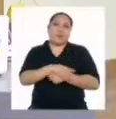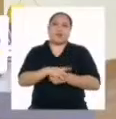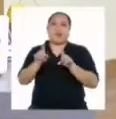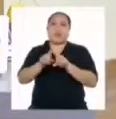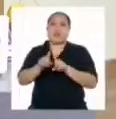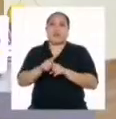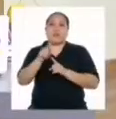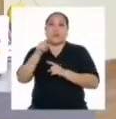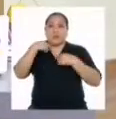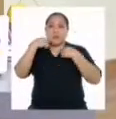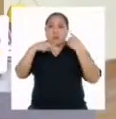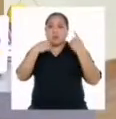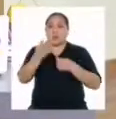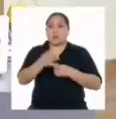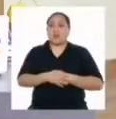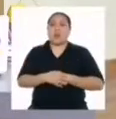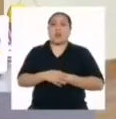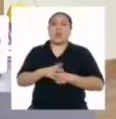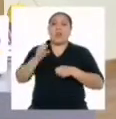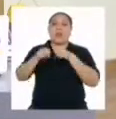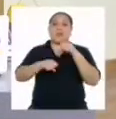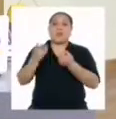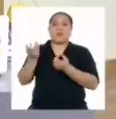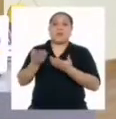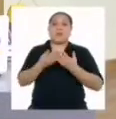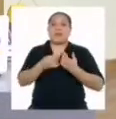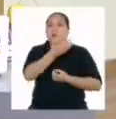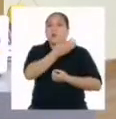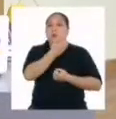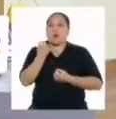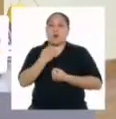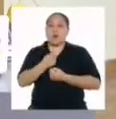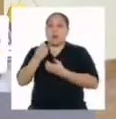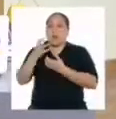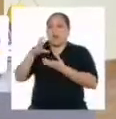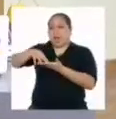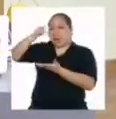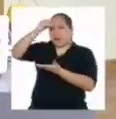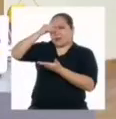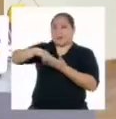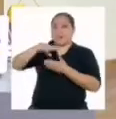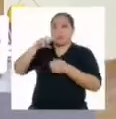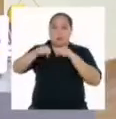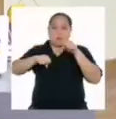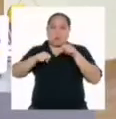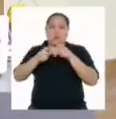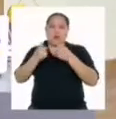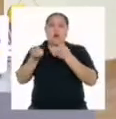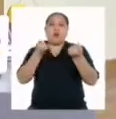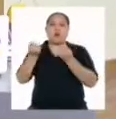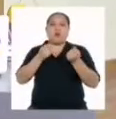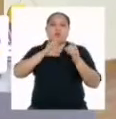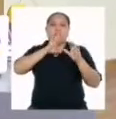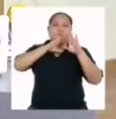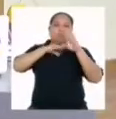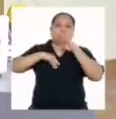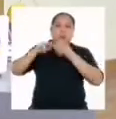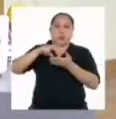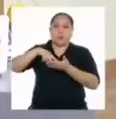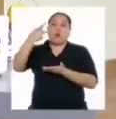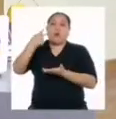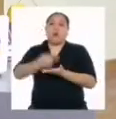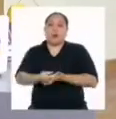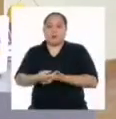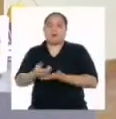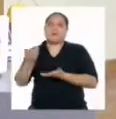A la vez, como ya les conté, la bici me ha dado una de las mejores lecciones de vida, que es manejar la frustración. Si me